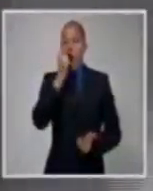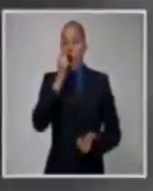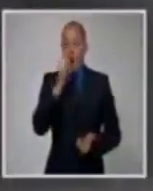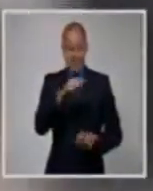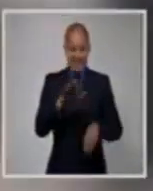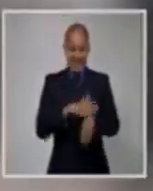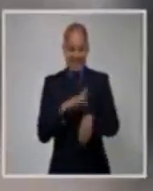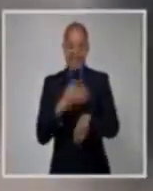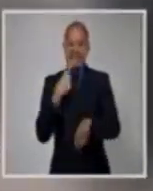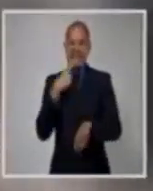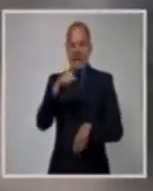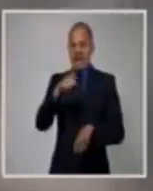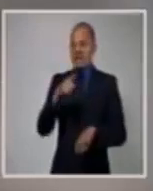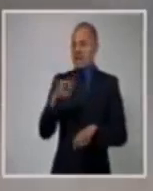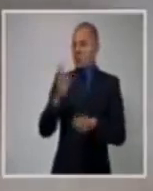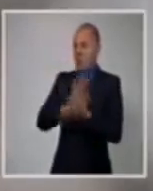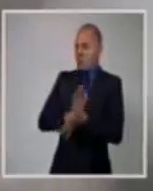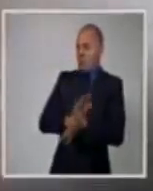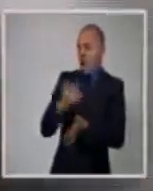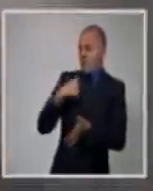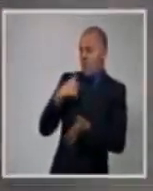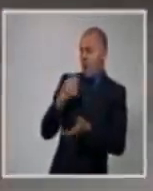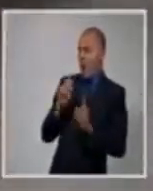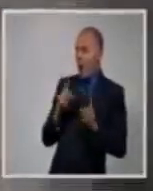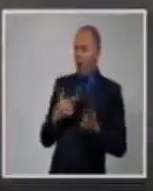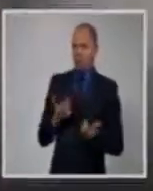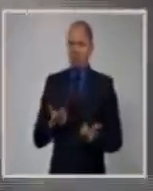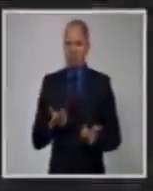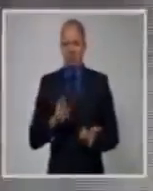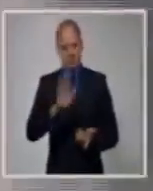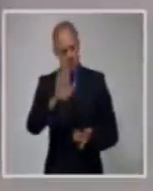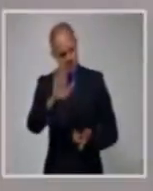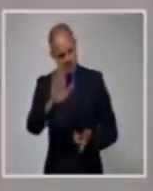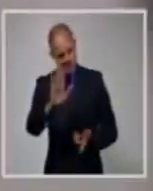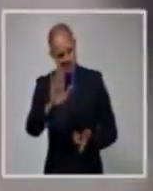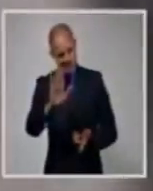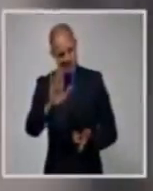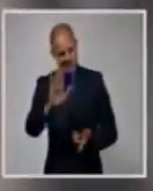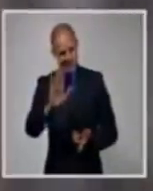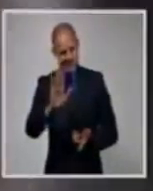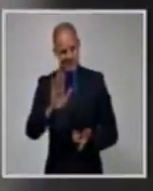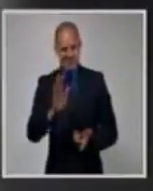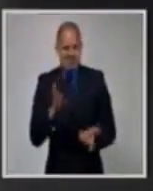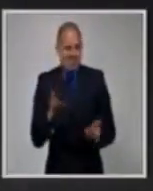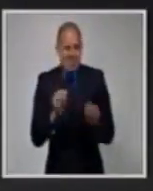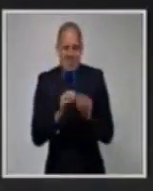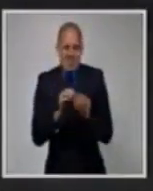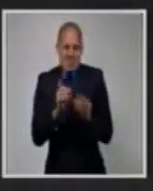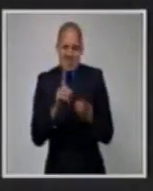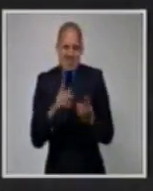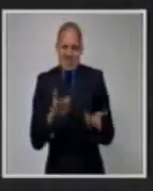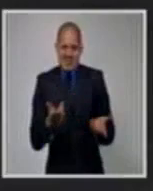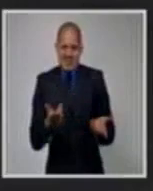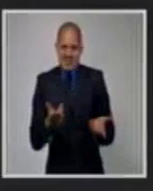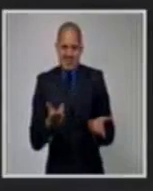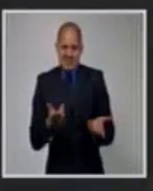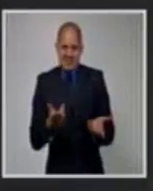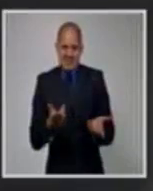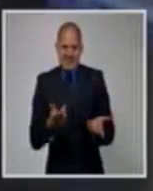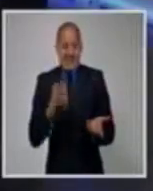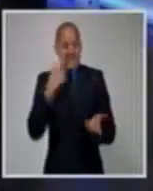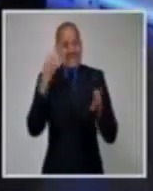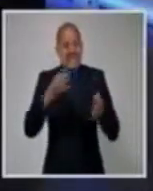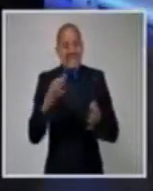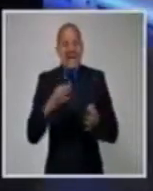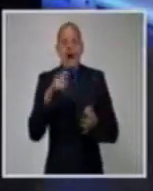Y yo te decía una cosa, es que yo efectivamente te quito un celular y tú me acusas de que estoy haciendo algo indebido, pero eso sigue ocultando lo indebido